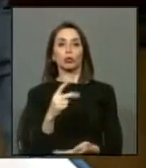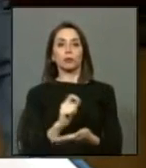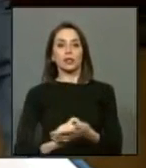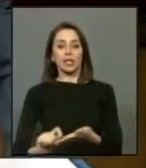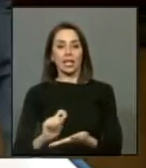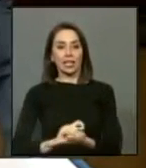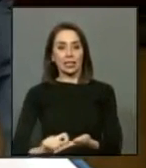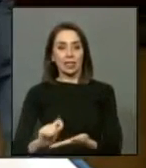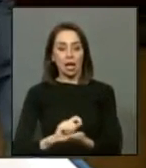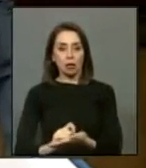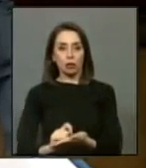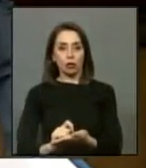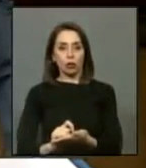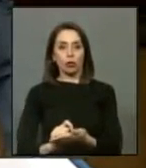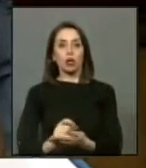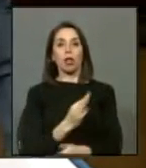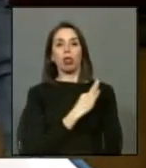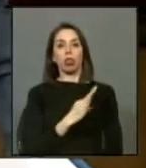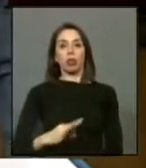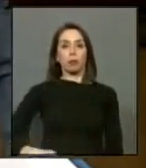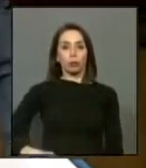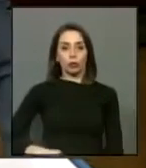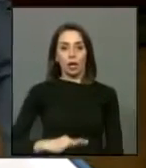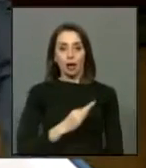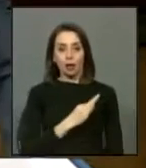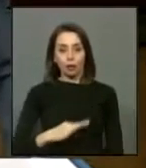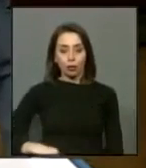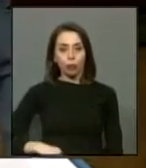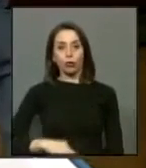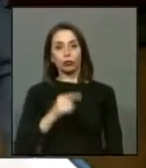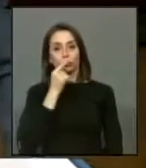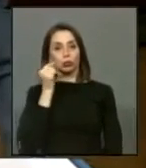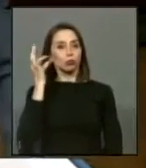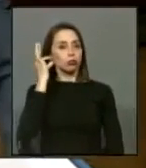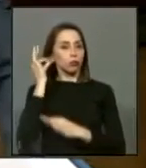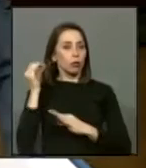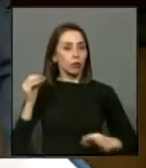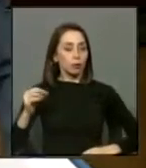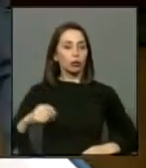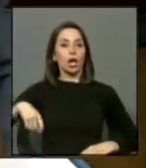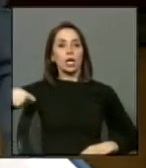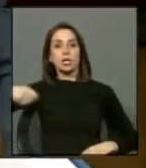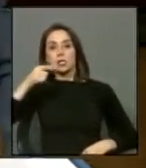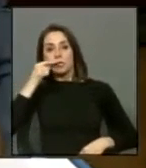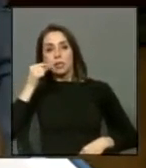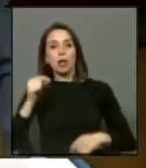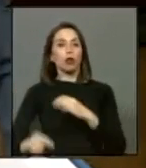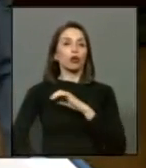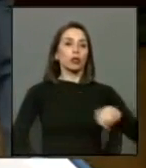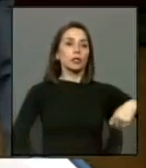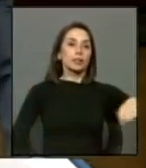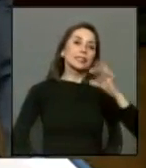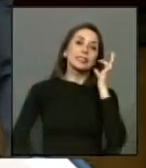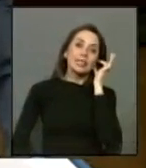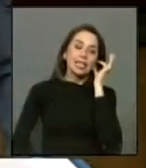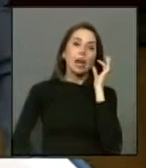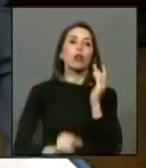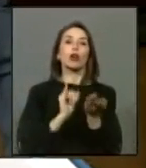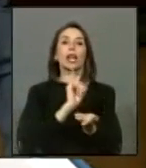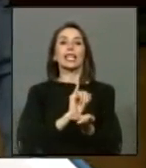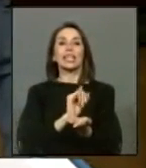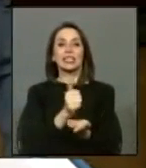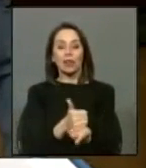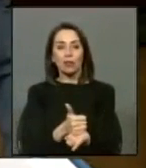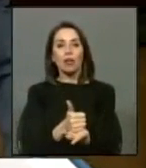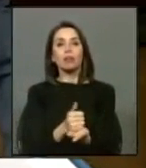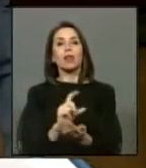los diputados diputadas y senadores y senadoras los intendentes